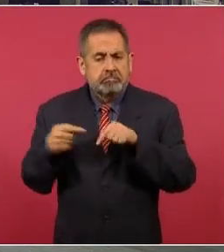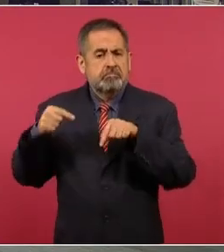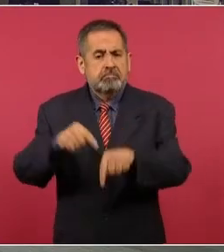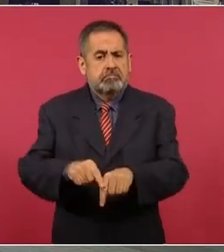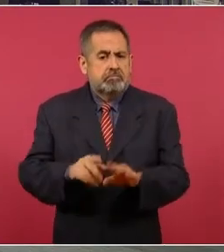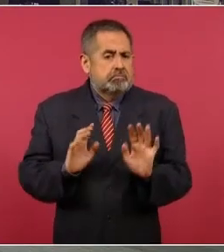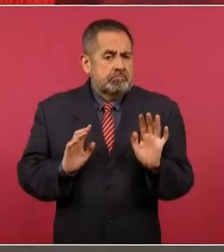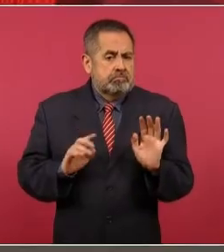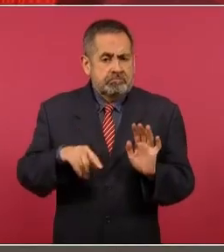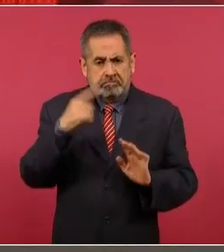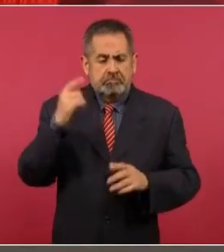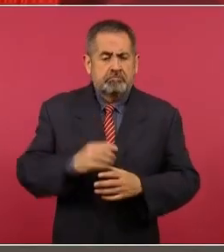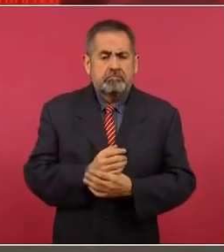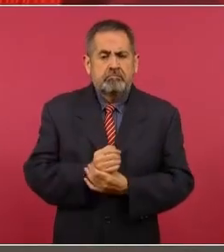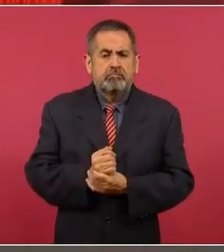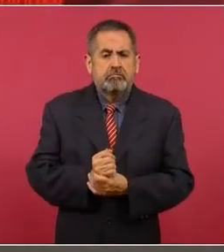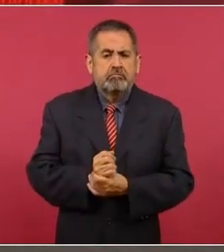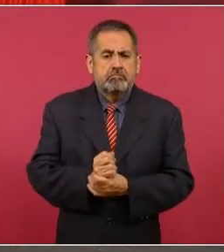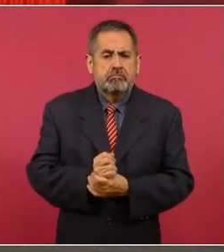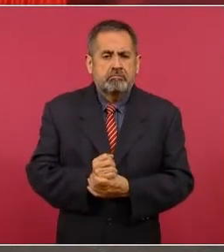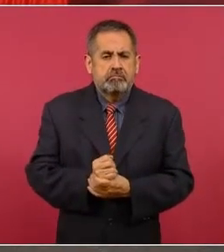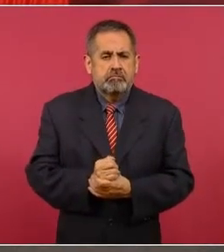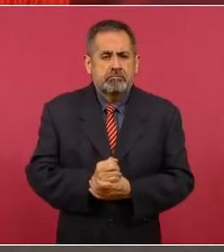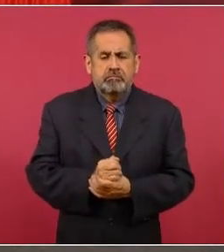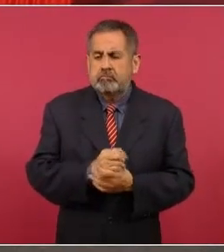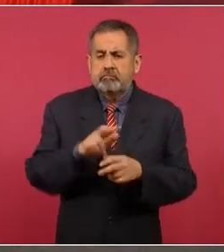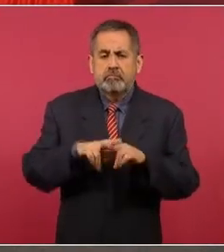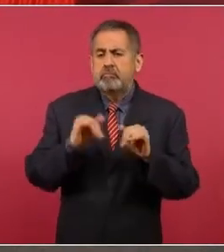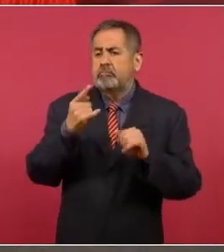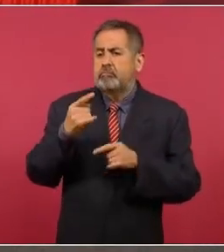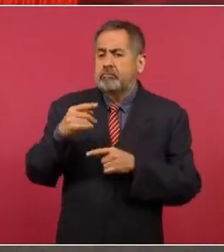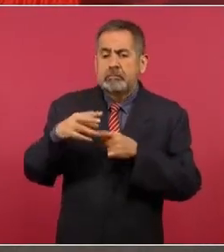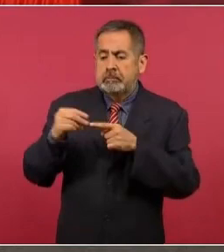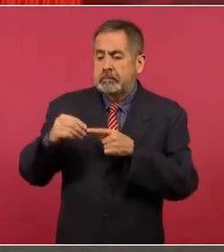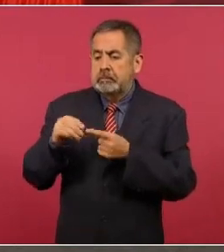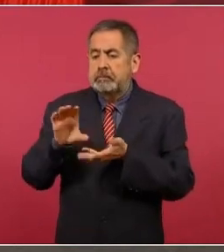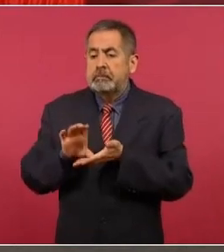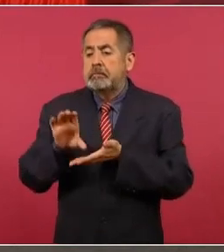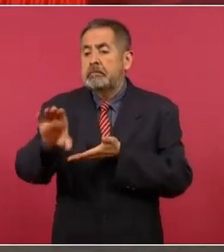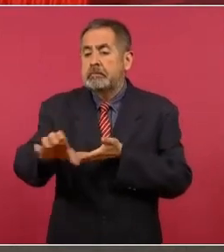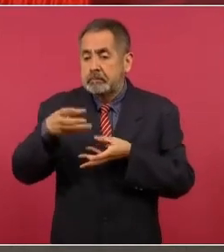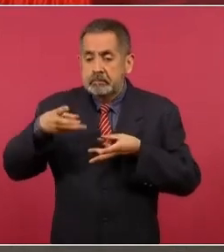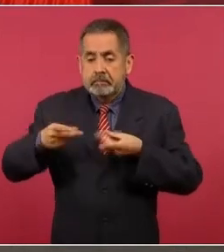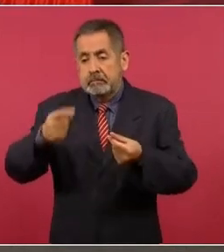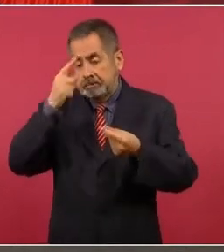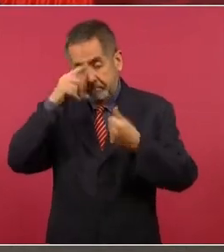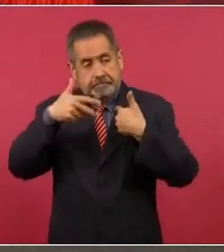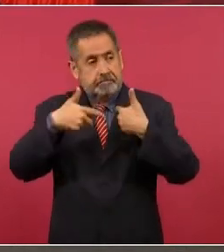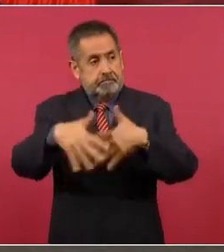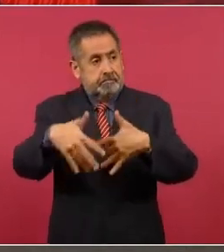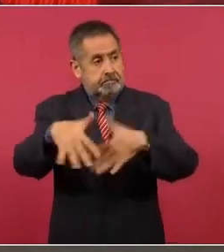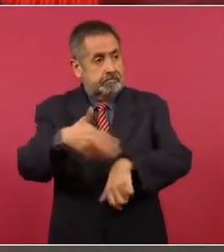gastos, ni un centavo del presupuesto público.